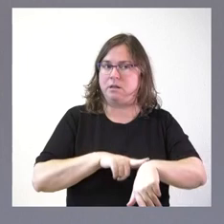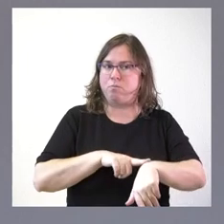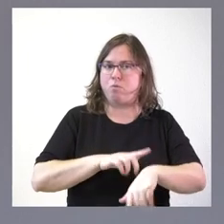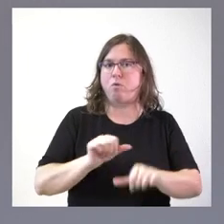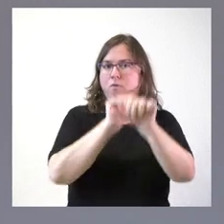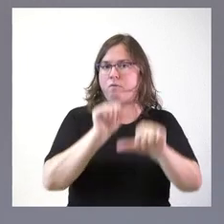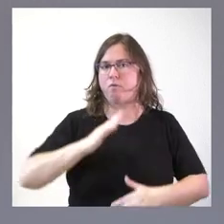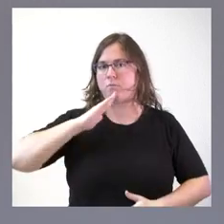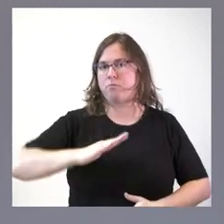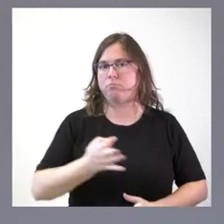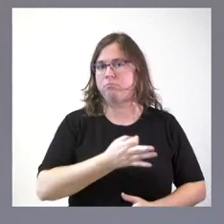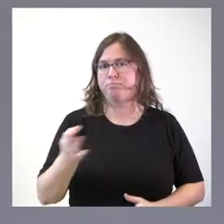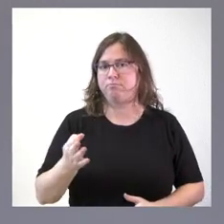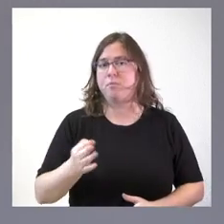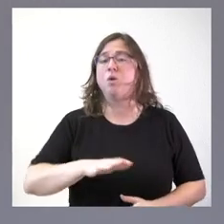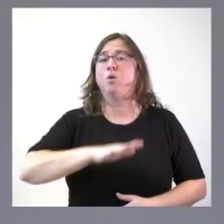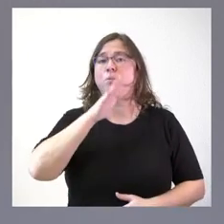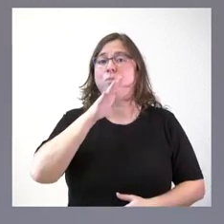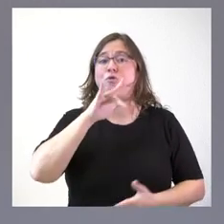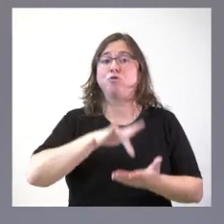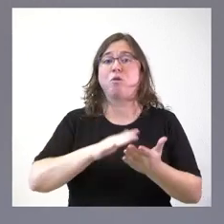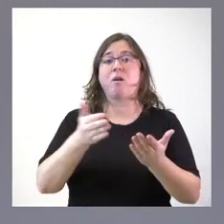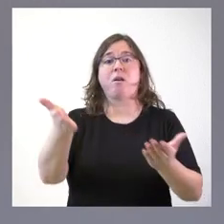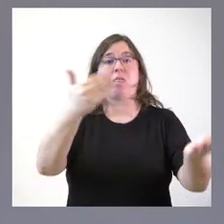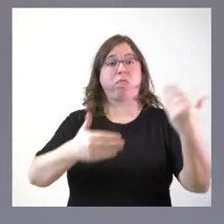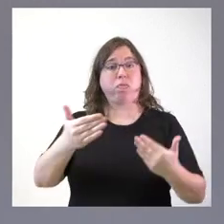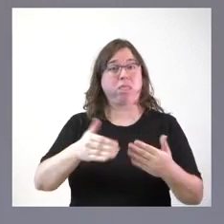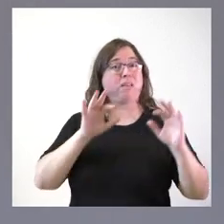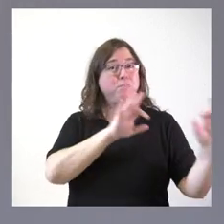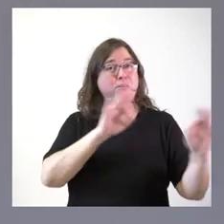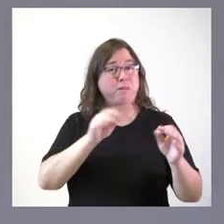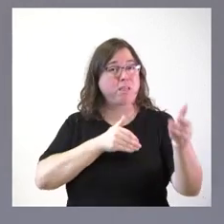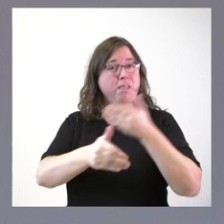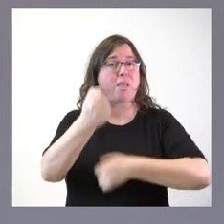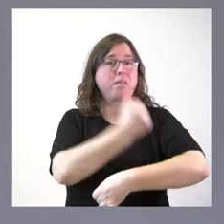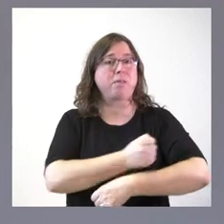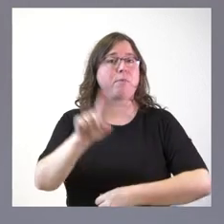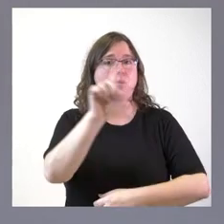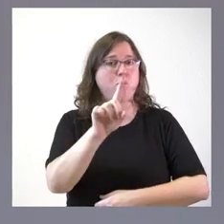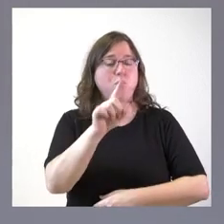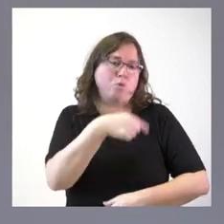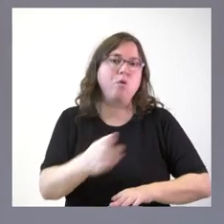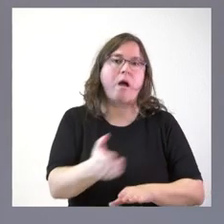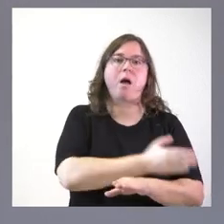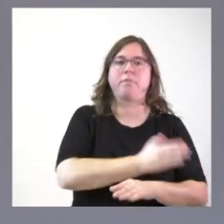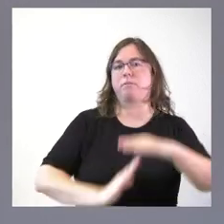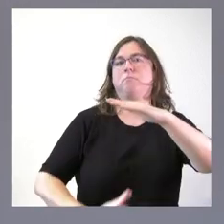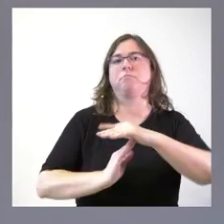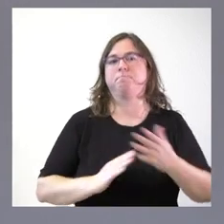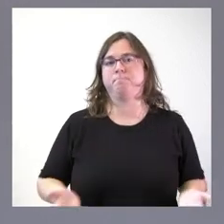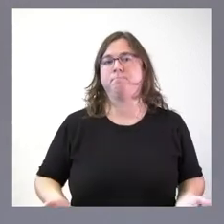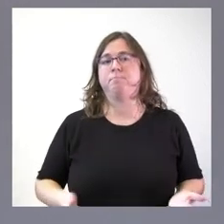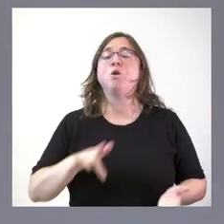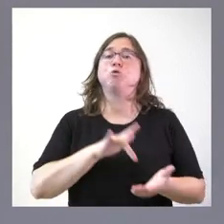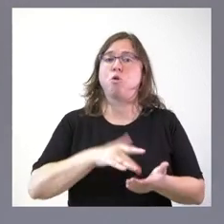porque se produce antes de esa demolición que estaba autorizada para el día 1 de diciembre. Una vez que se produce la